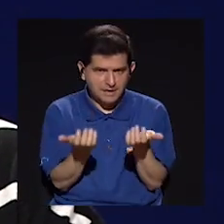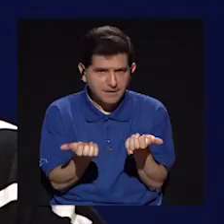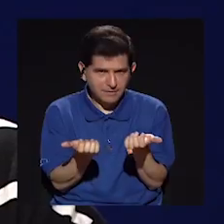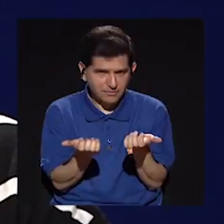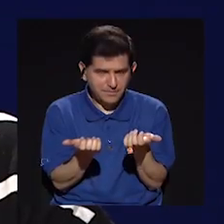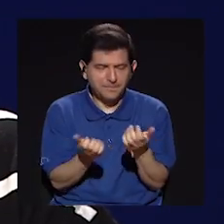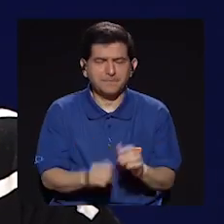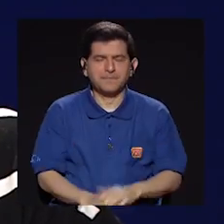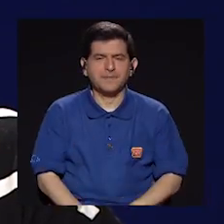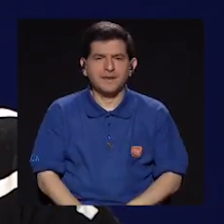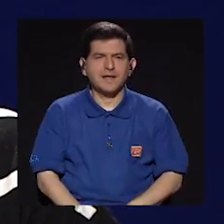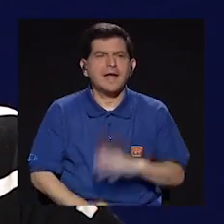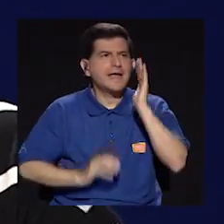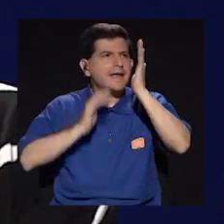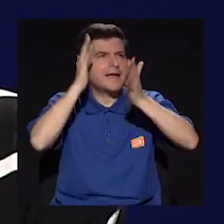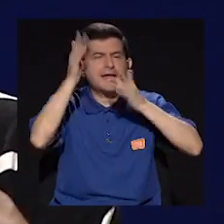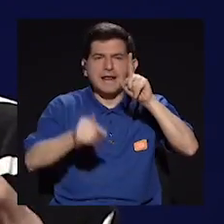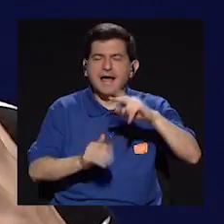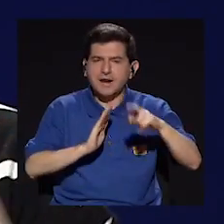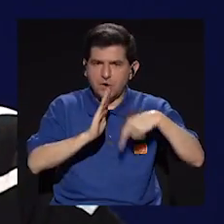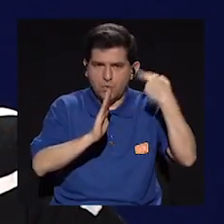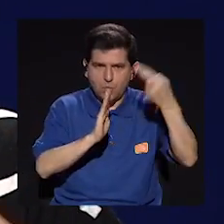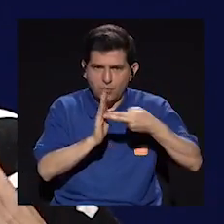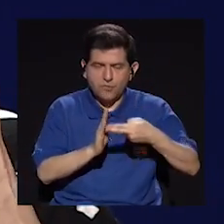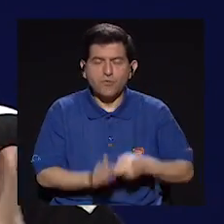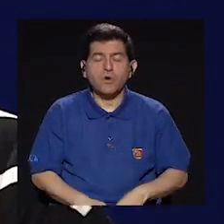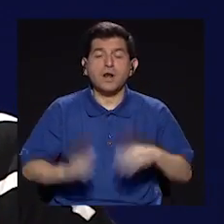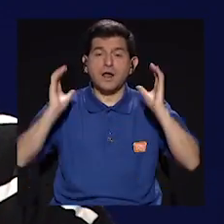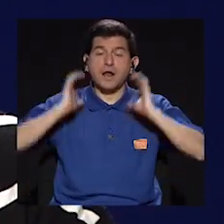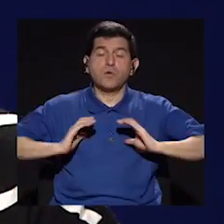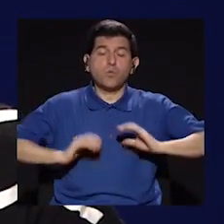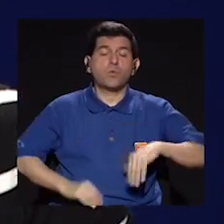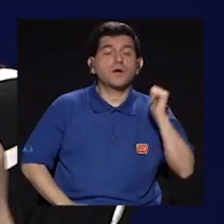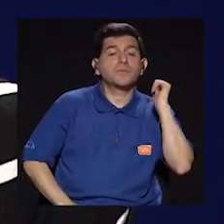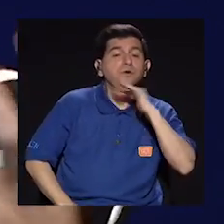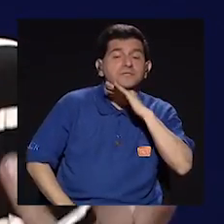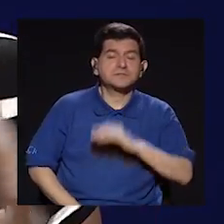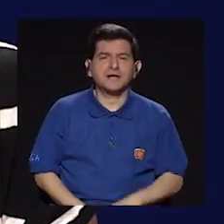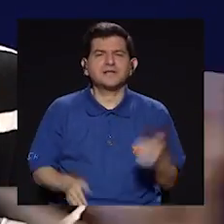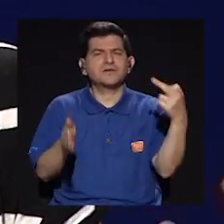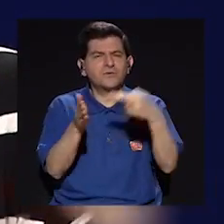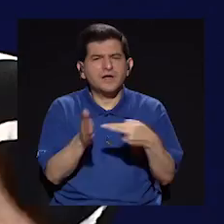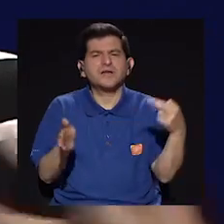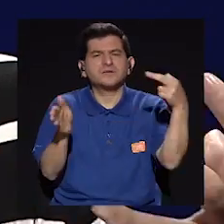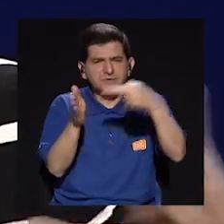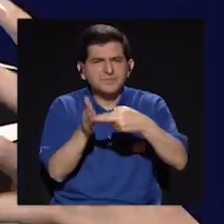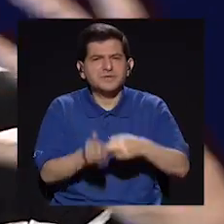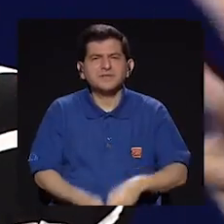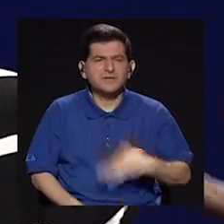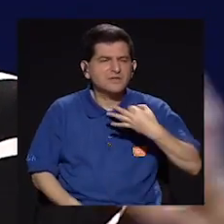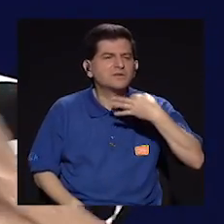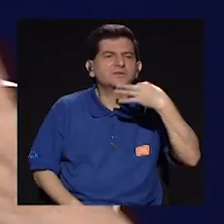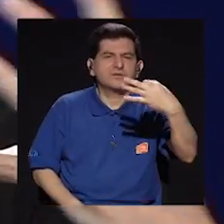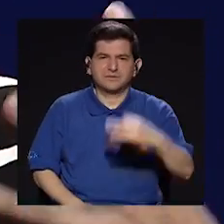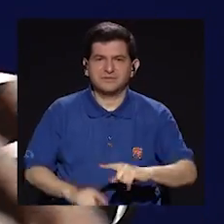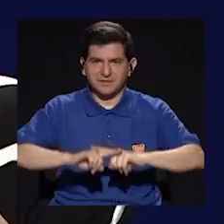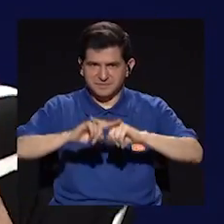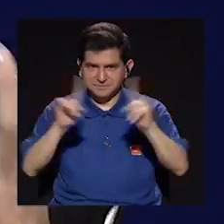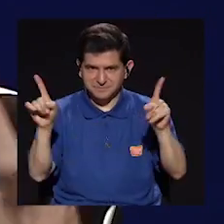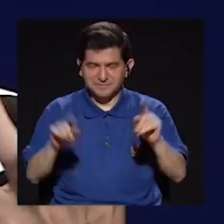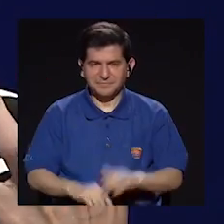hacer, quería crear como un personaje que viviera en un cuerpo ajeno, porque sabes cómo es algo que repetimos como a diario, ¿verdad?